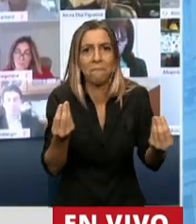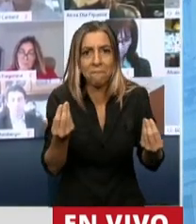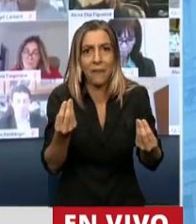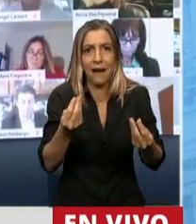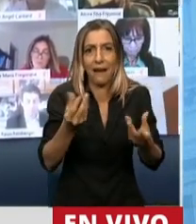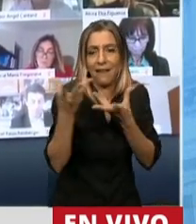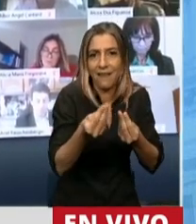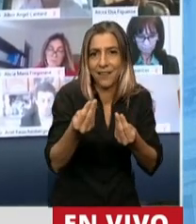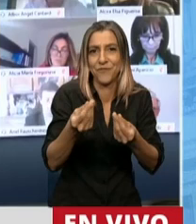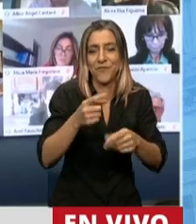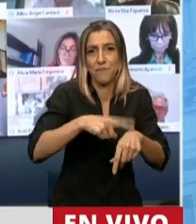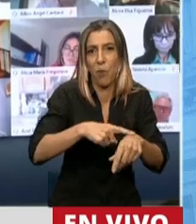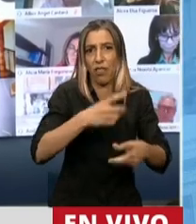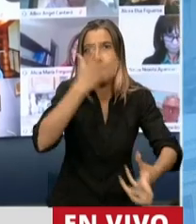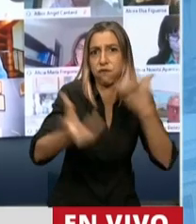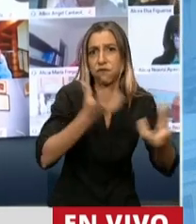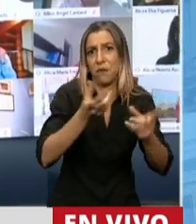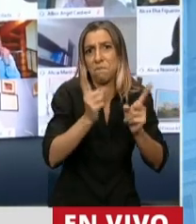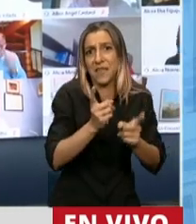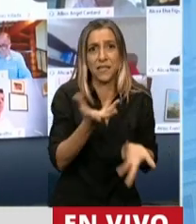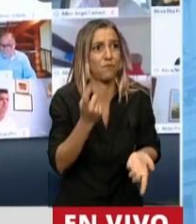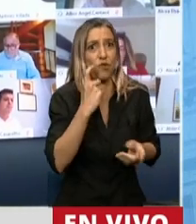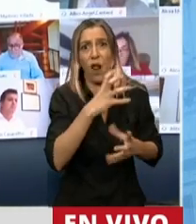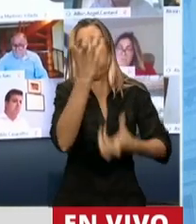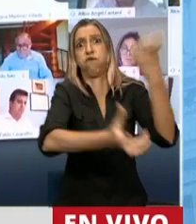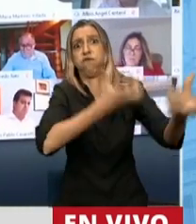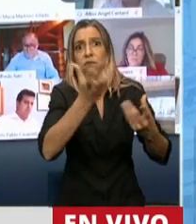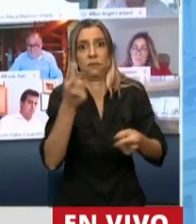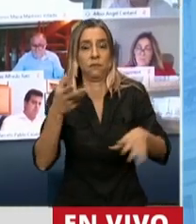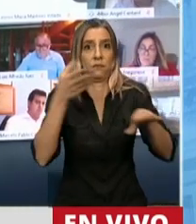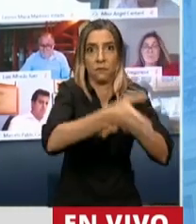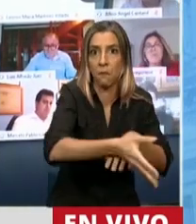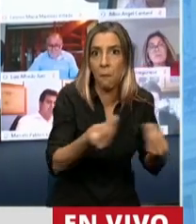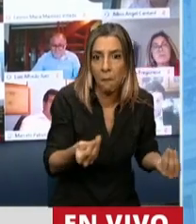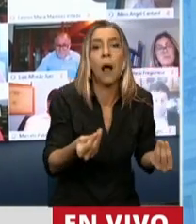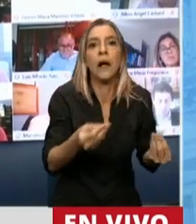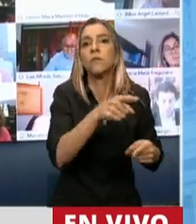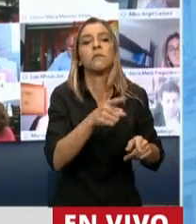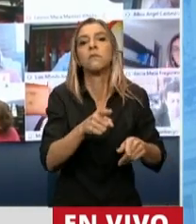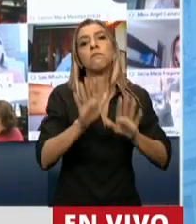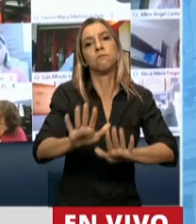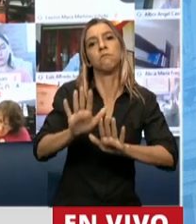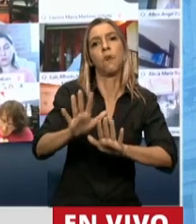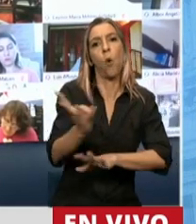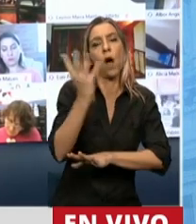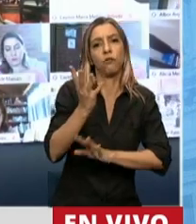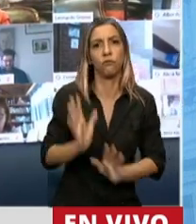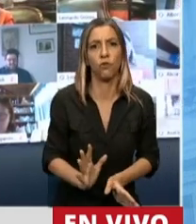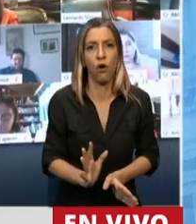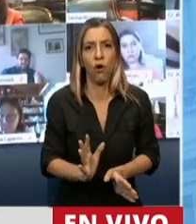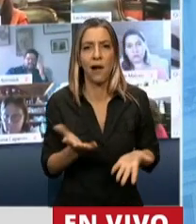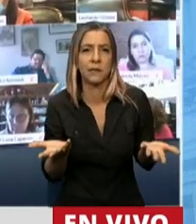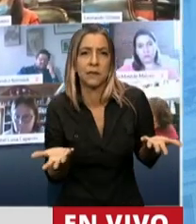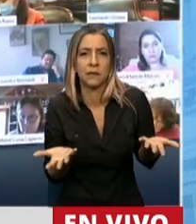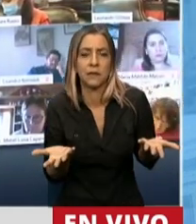incendios que se están desarrollando en San Luis y que al descontrolarse cruzaron el límite provincial poniendo en riesgo localidades de Córdoba. Una